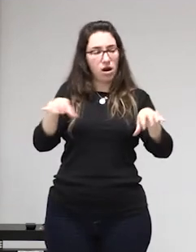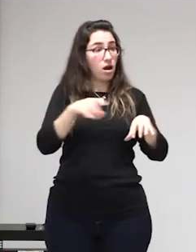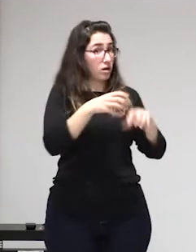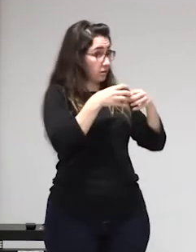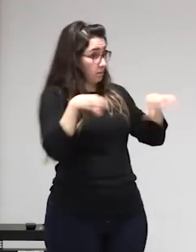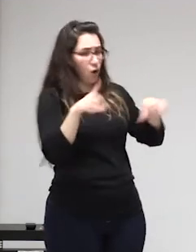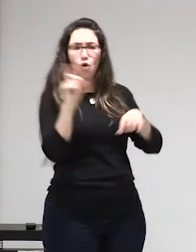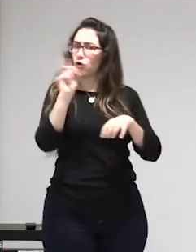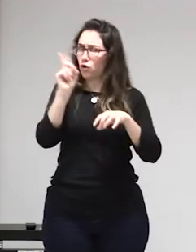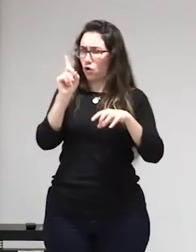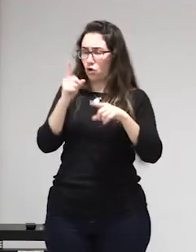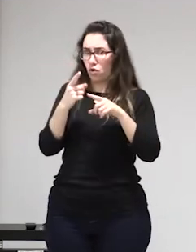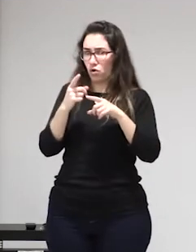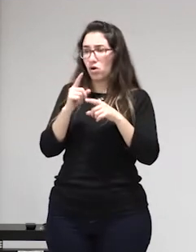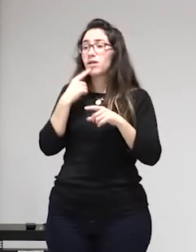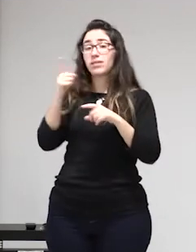criminalizar